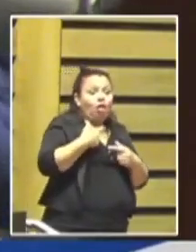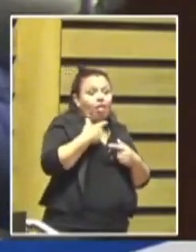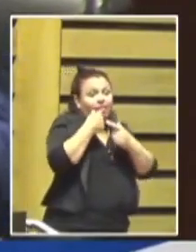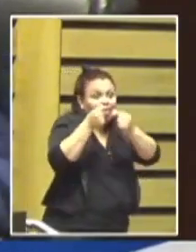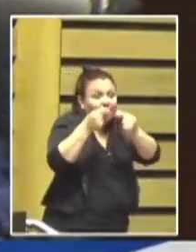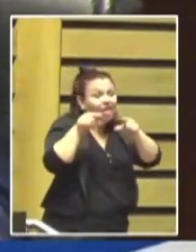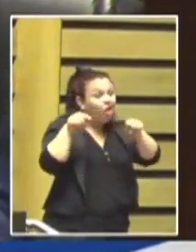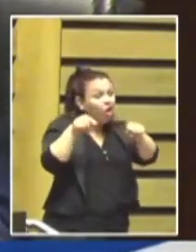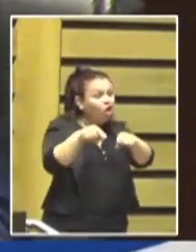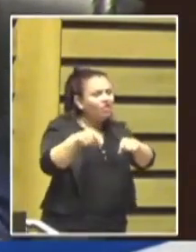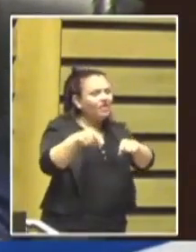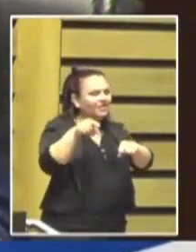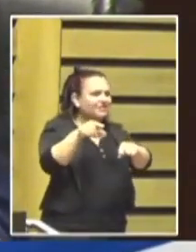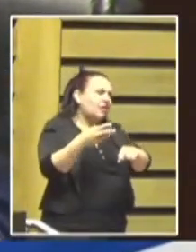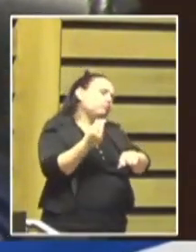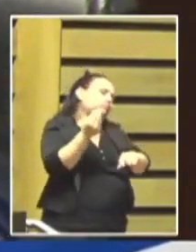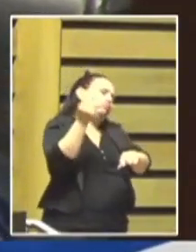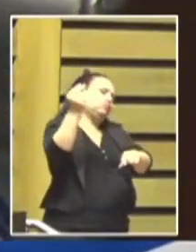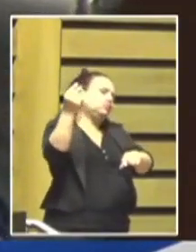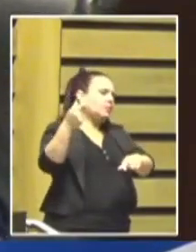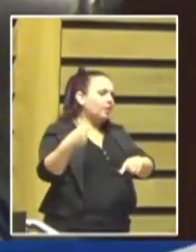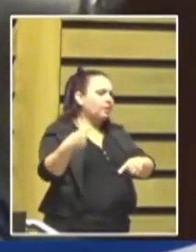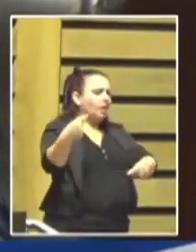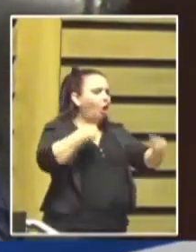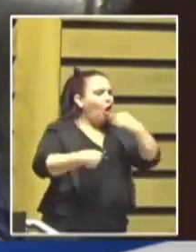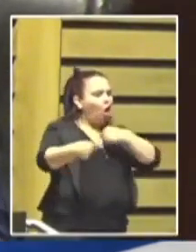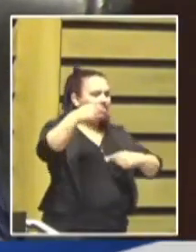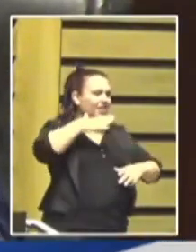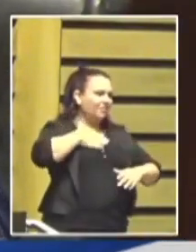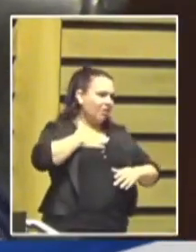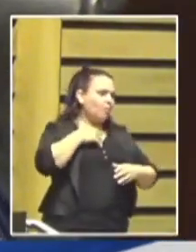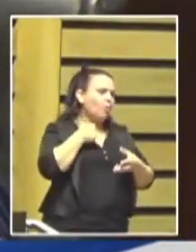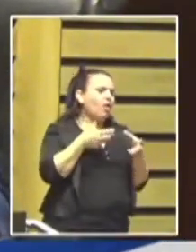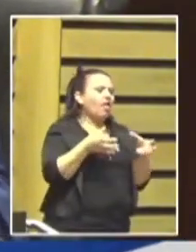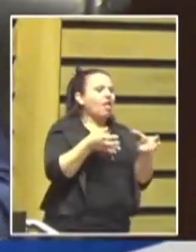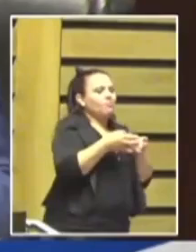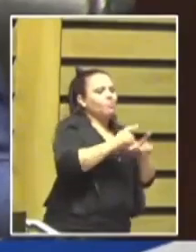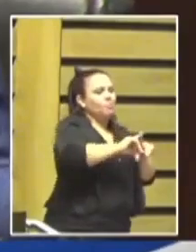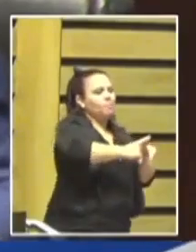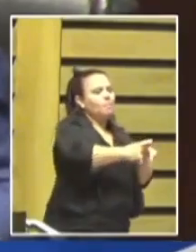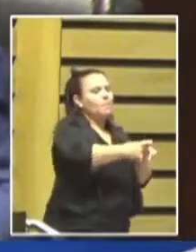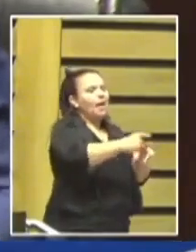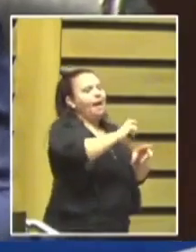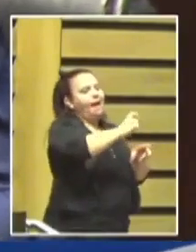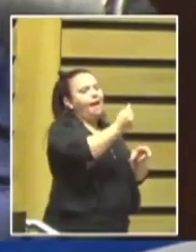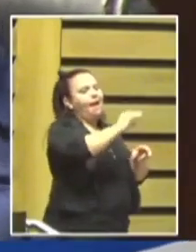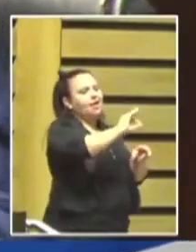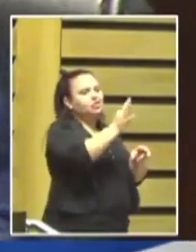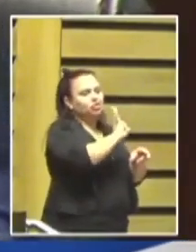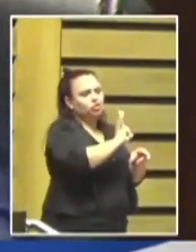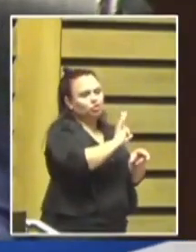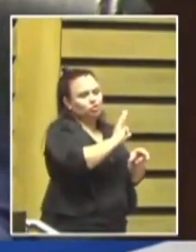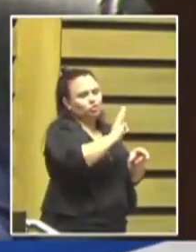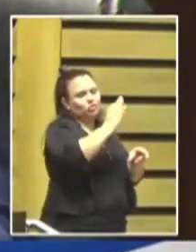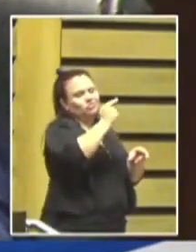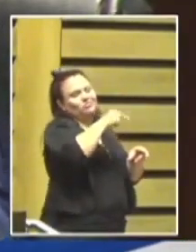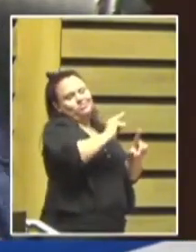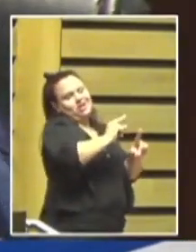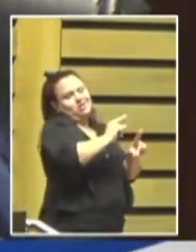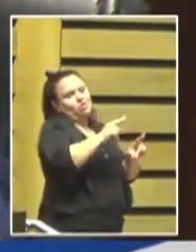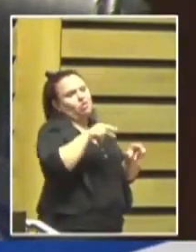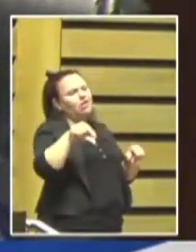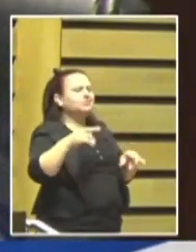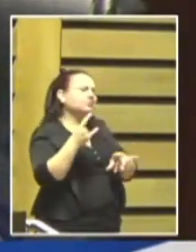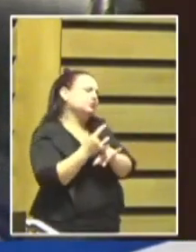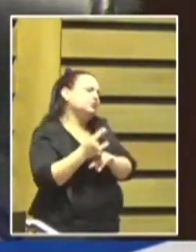solo por ser del espacio de Cacho Bárbaro, cada vez que hablaban de mi persona siempre lo hacían en forma despectiva, así